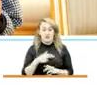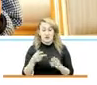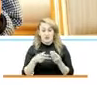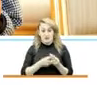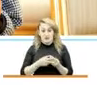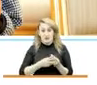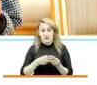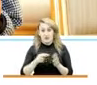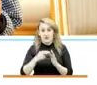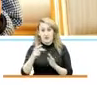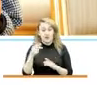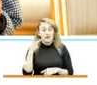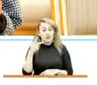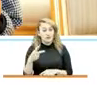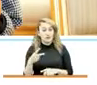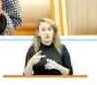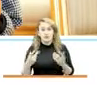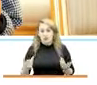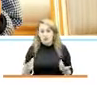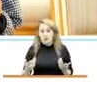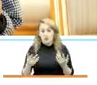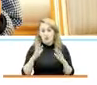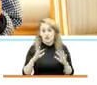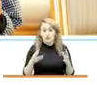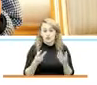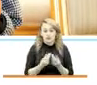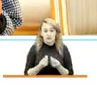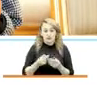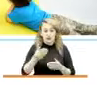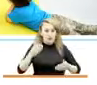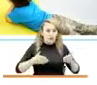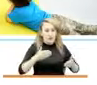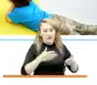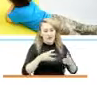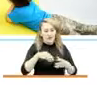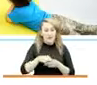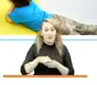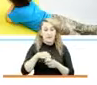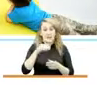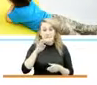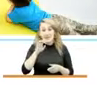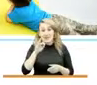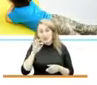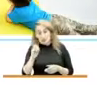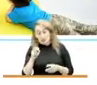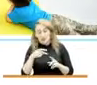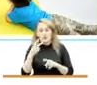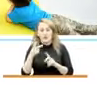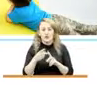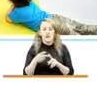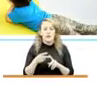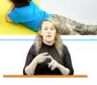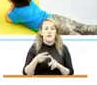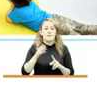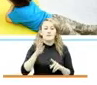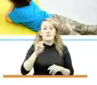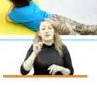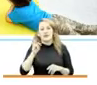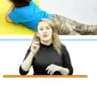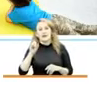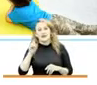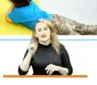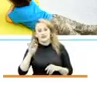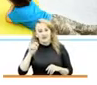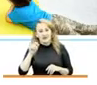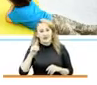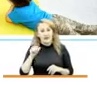tecnológicas al lado de la inteligencia artificial. Desarrollamos a Beto y desarrollamos Bienestar Up. Con Beto garantizamos